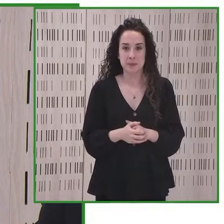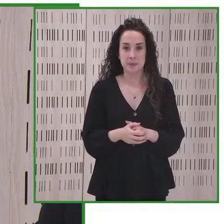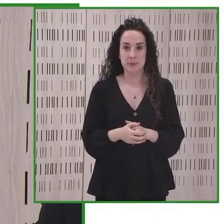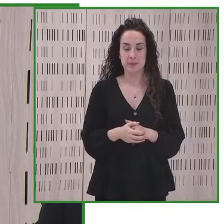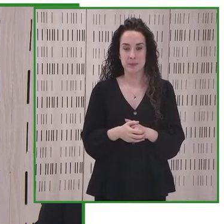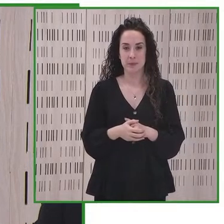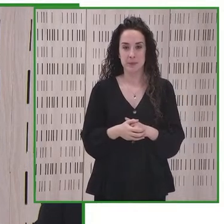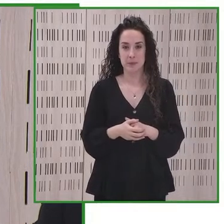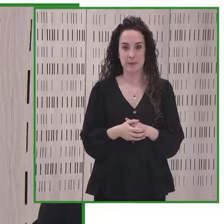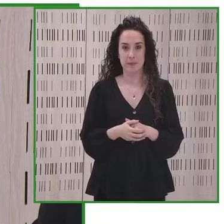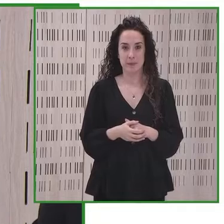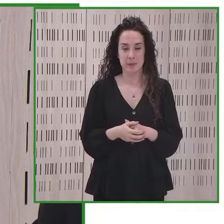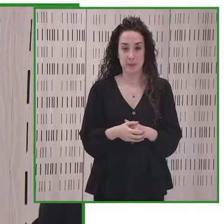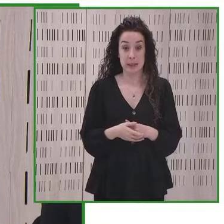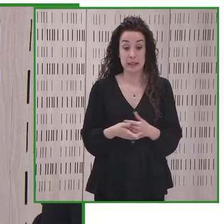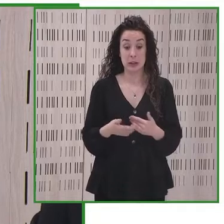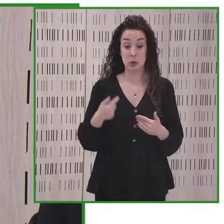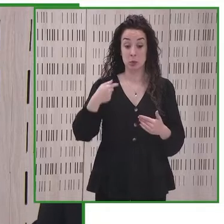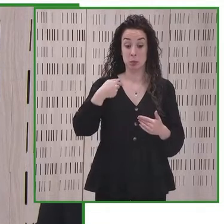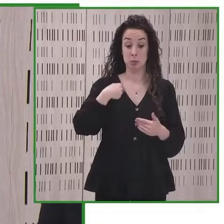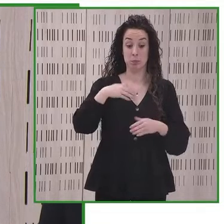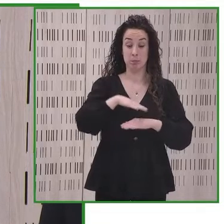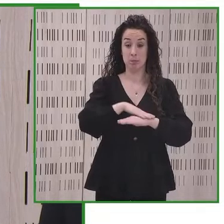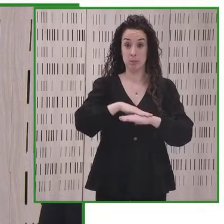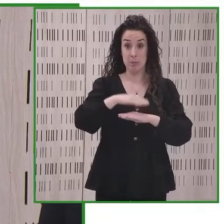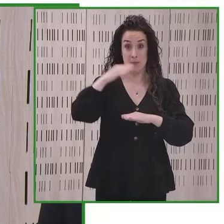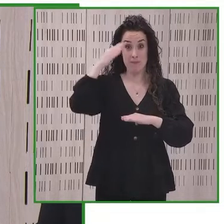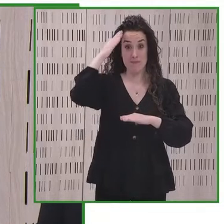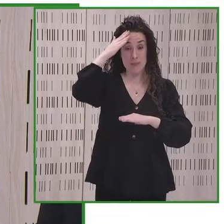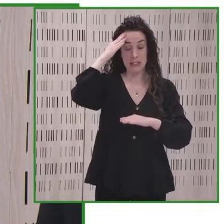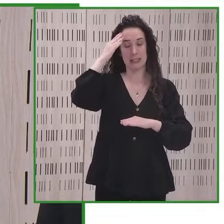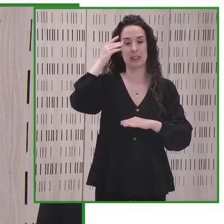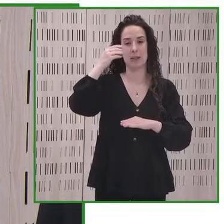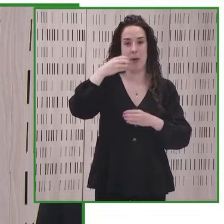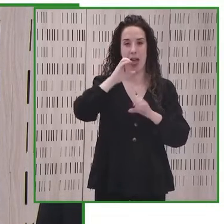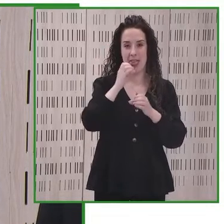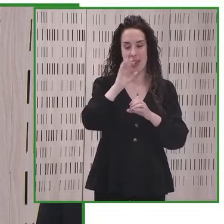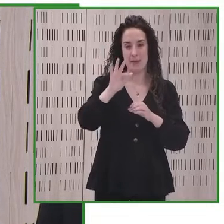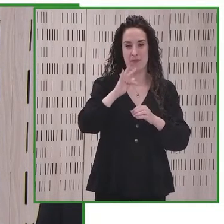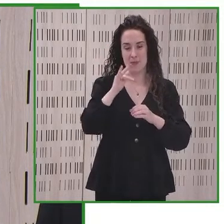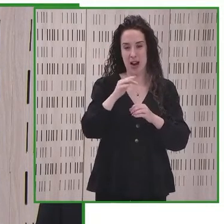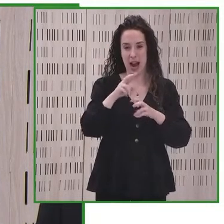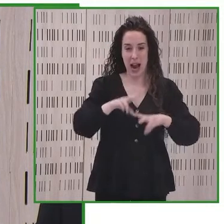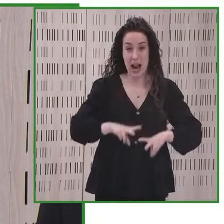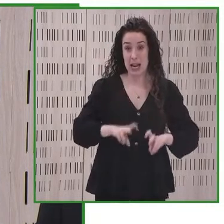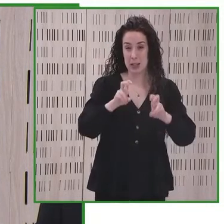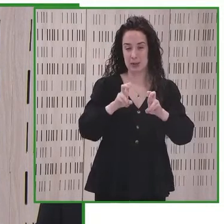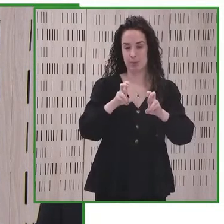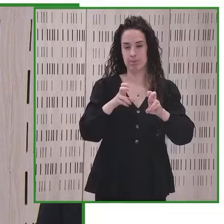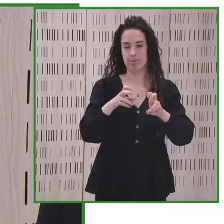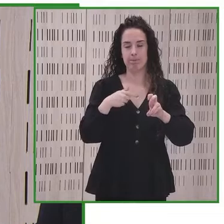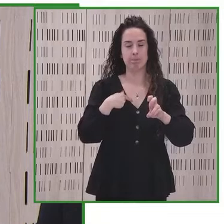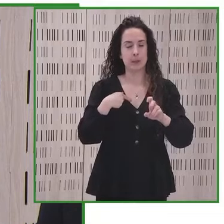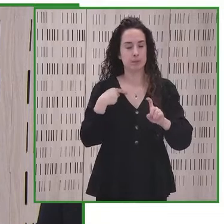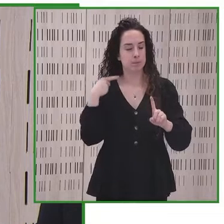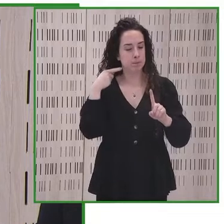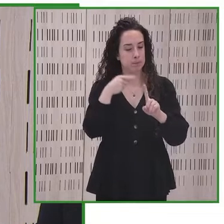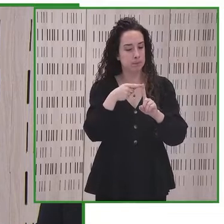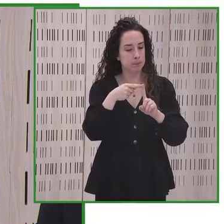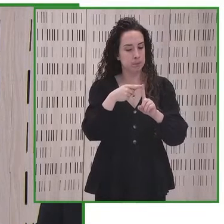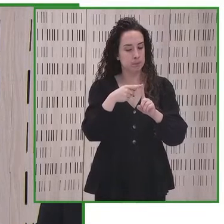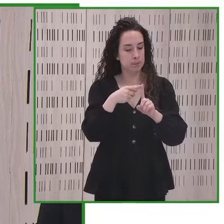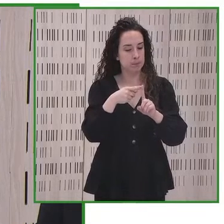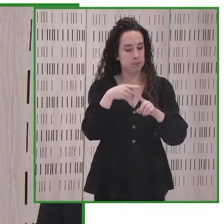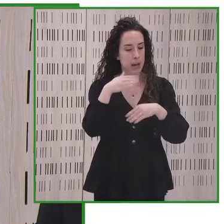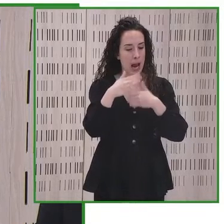enfermedades. Como Ministra de Ciencia e Innovación, me gusta más reparar en el trayecto que va desde la idea a